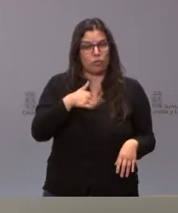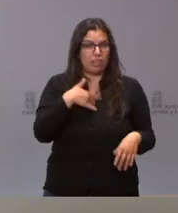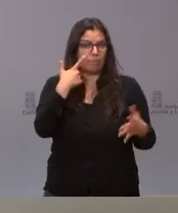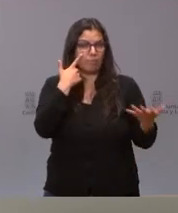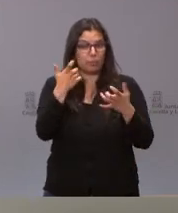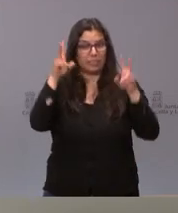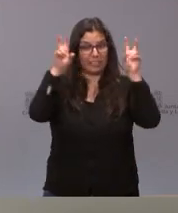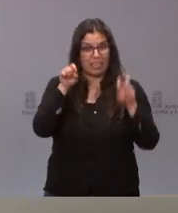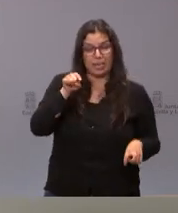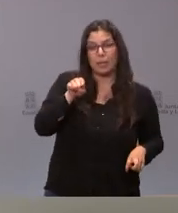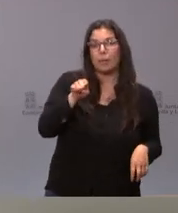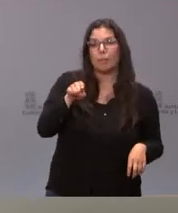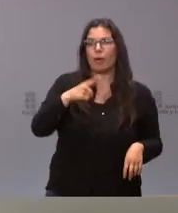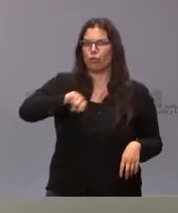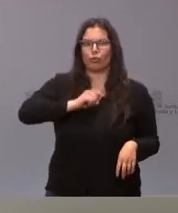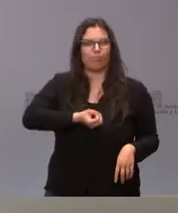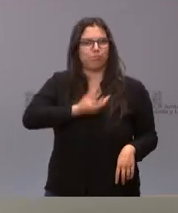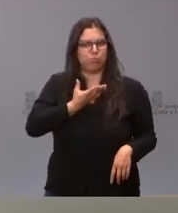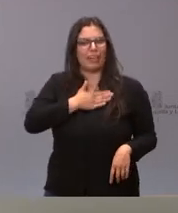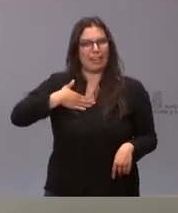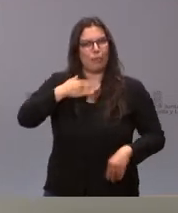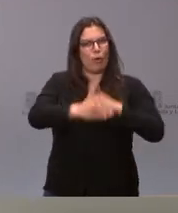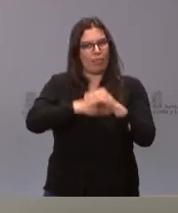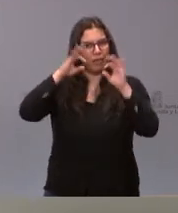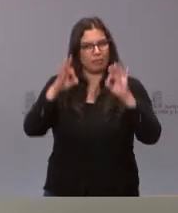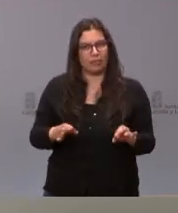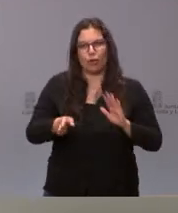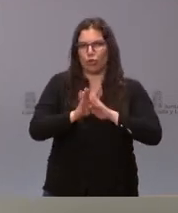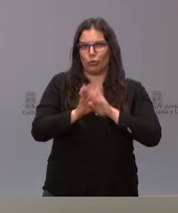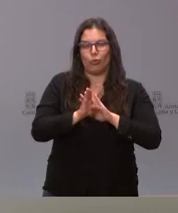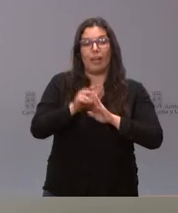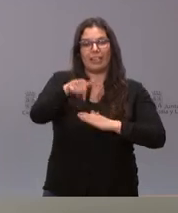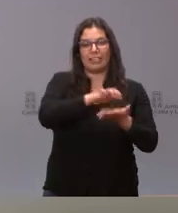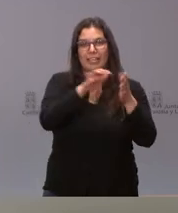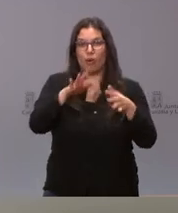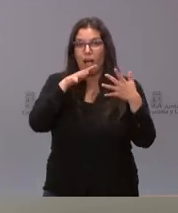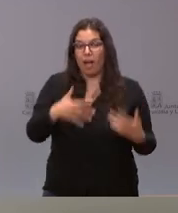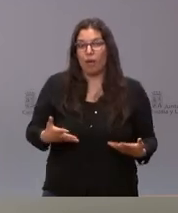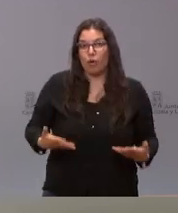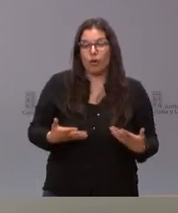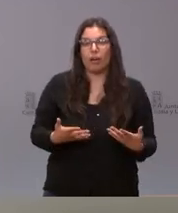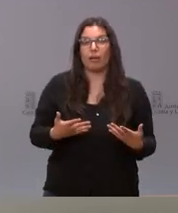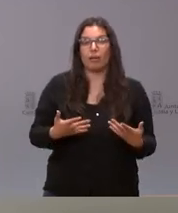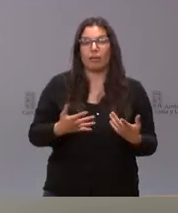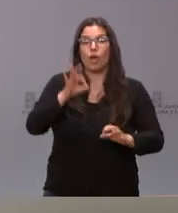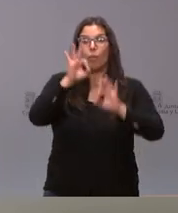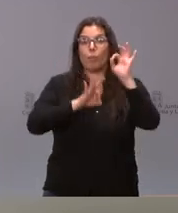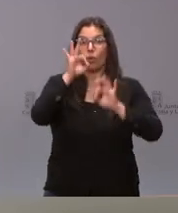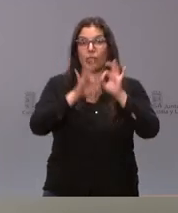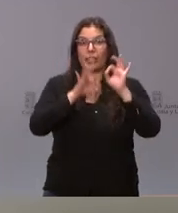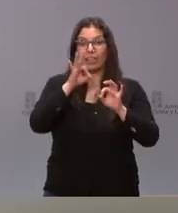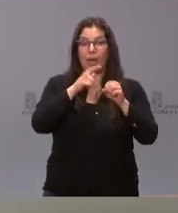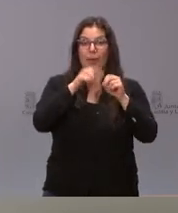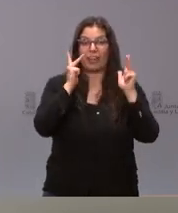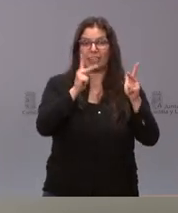a este respecto que esa es nuestra vocación eso es lo que queremos hacer y eso es lo que queremos seguir haciendo Castilla y León hoy tiene el mayor ratio de toda España en plazas